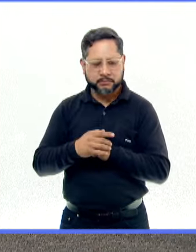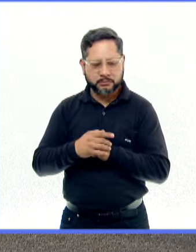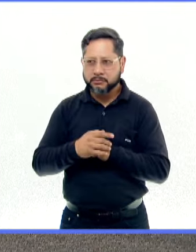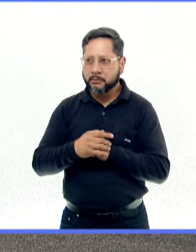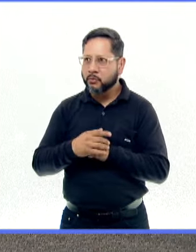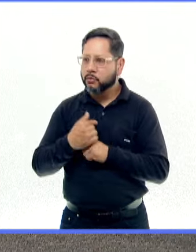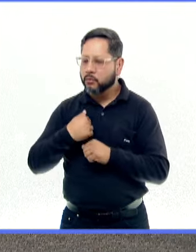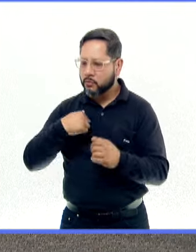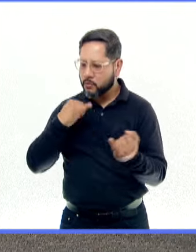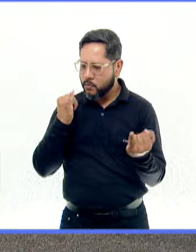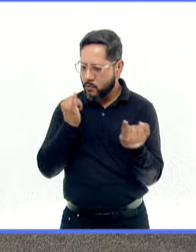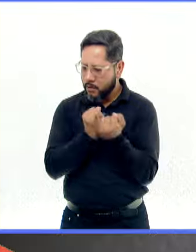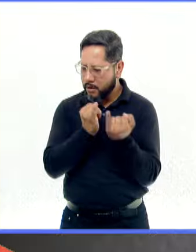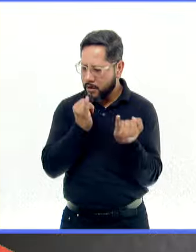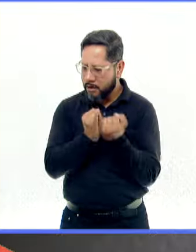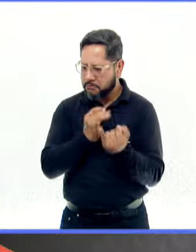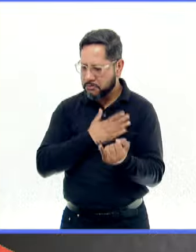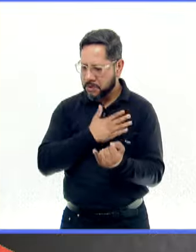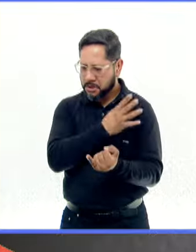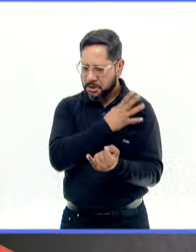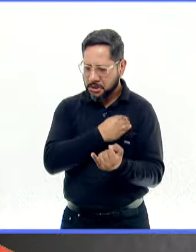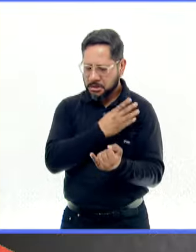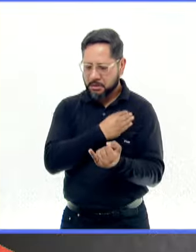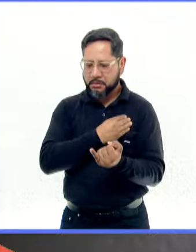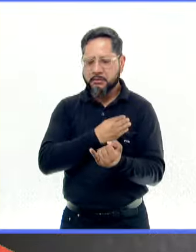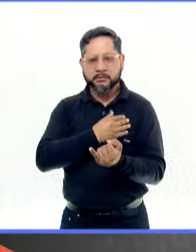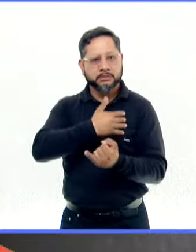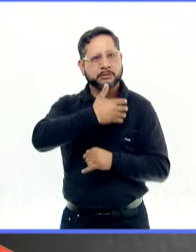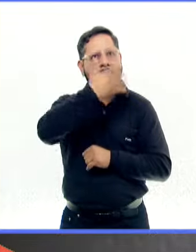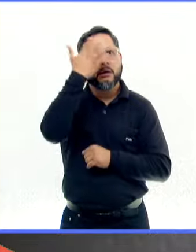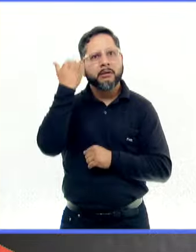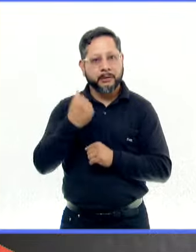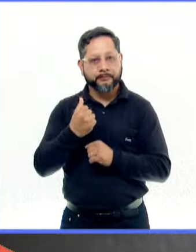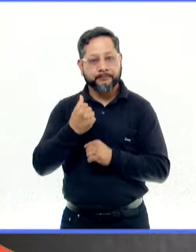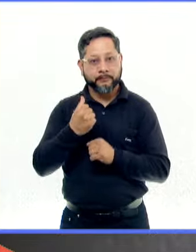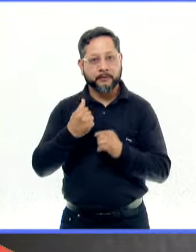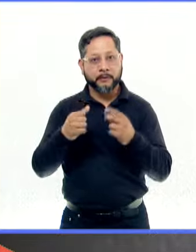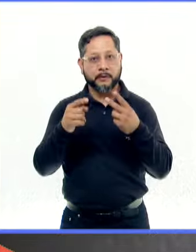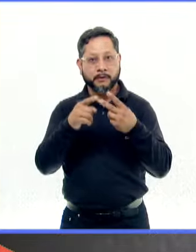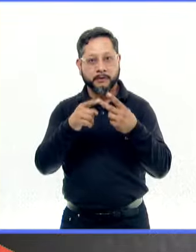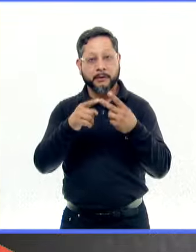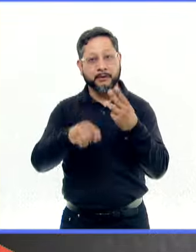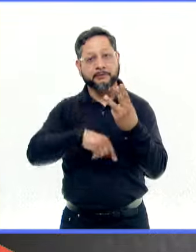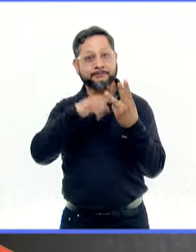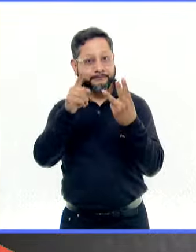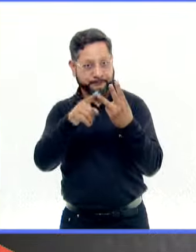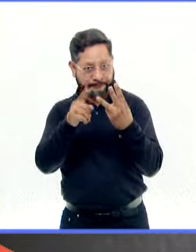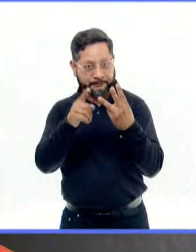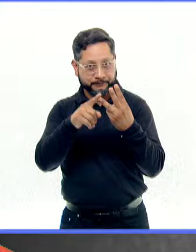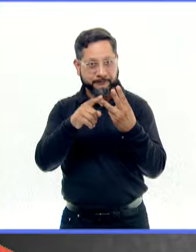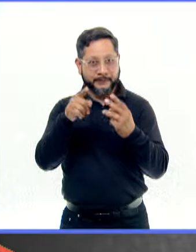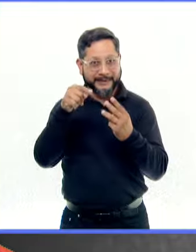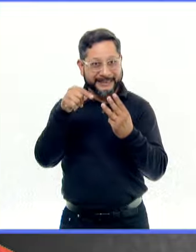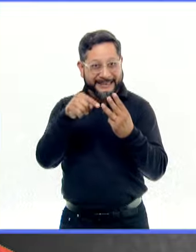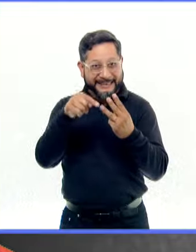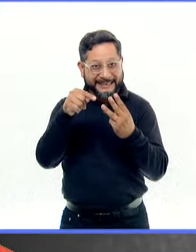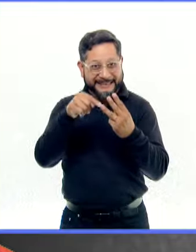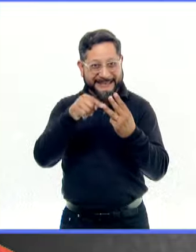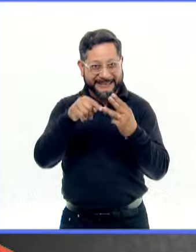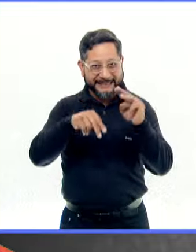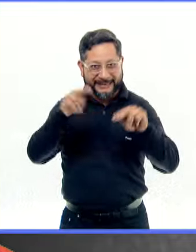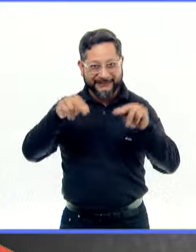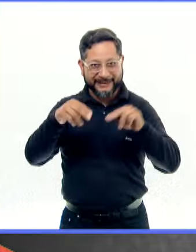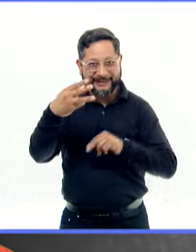funcional. Ahora, en el caso del grado 3, que es aquellos chicos que requieren, chicos y chicas que requieren como mucho más apoyo,